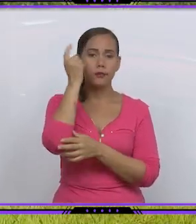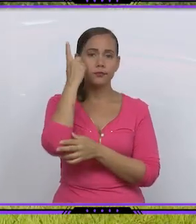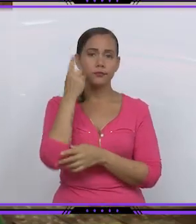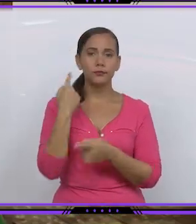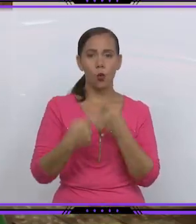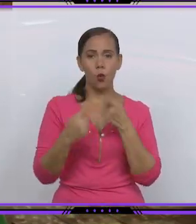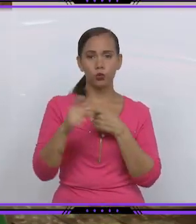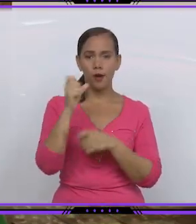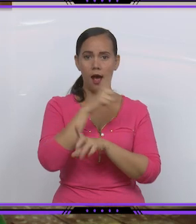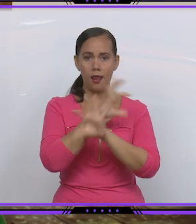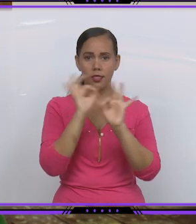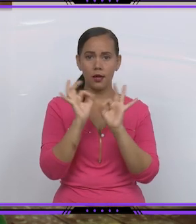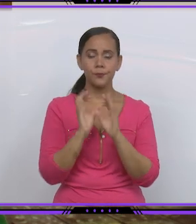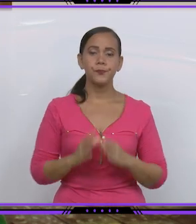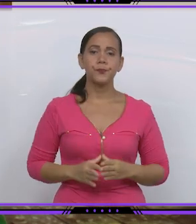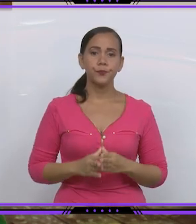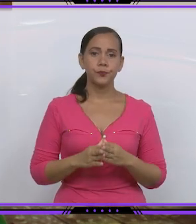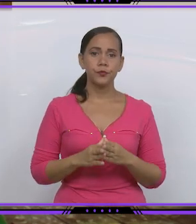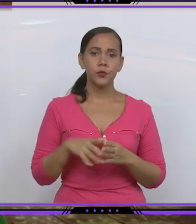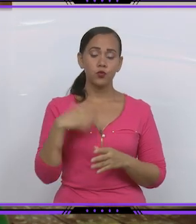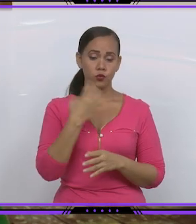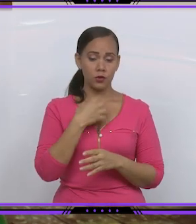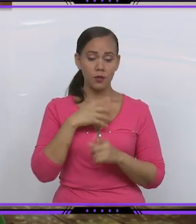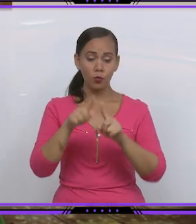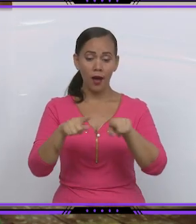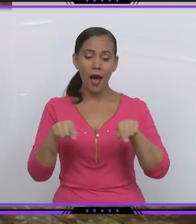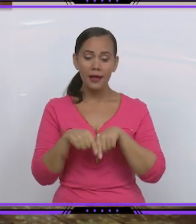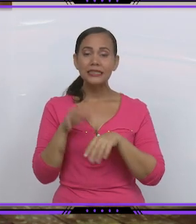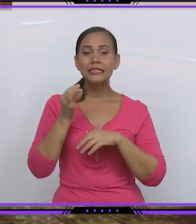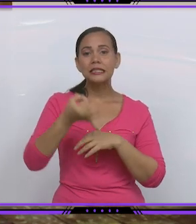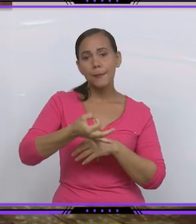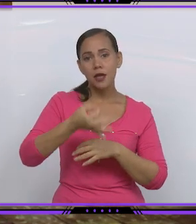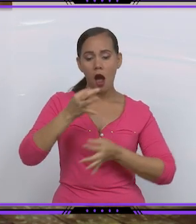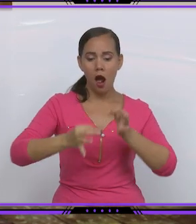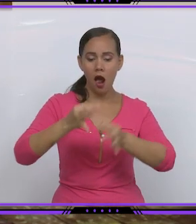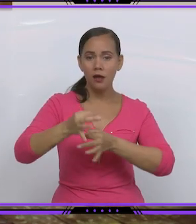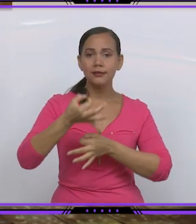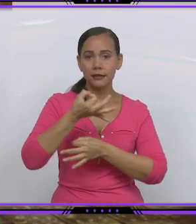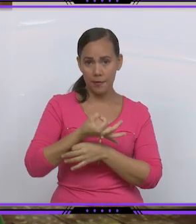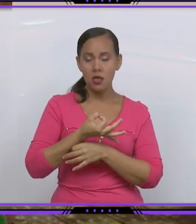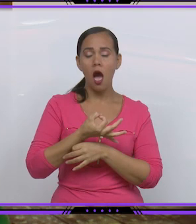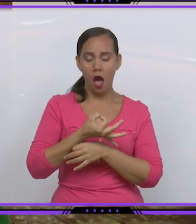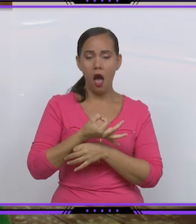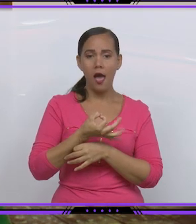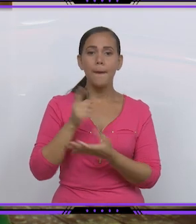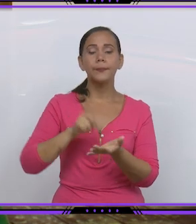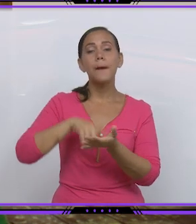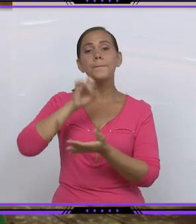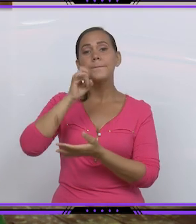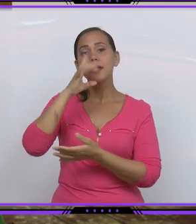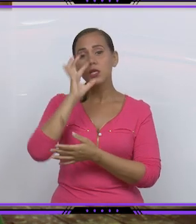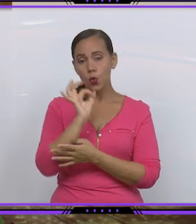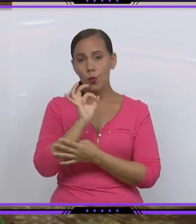especies. La fortaleza de nuestro día es contar con un huerto clonal de segunda generación de pinos caribbean o pino macho. El mismo